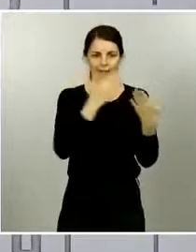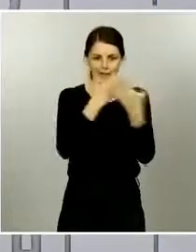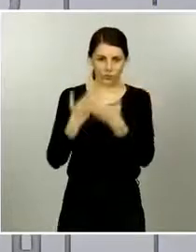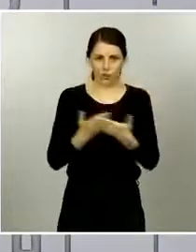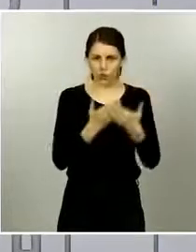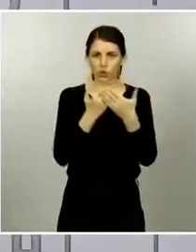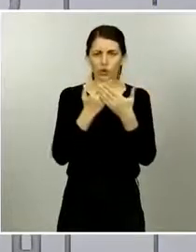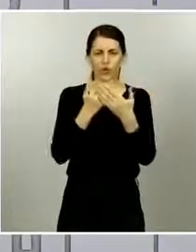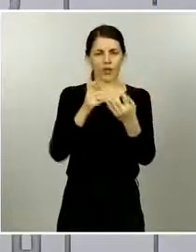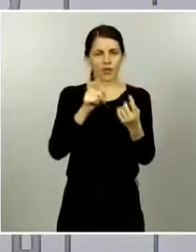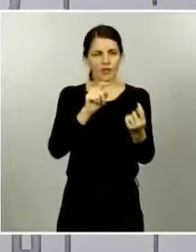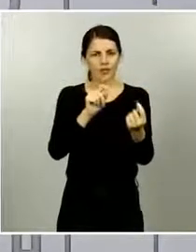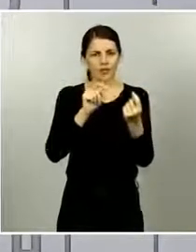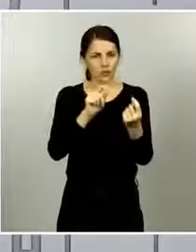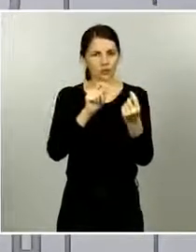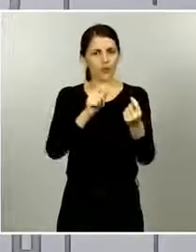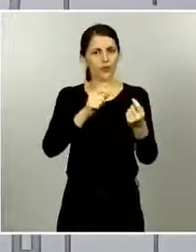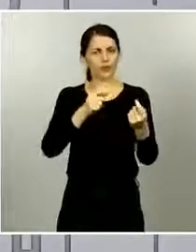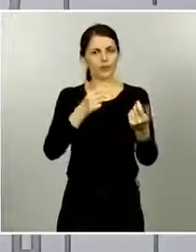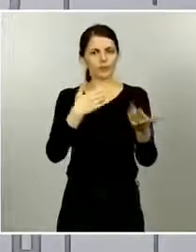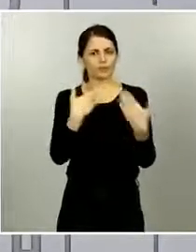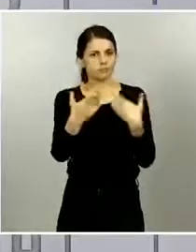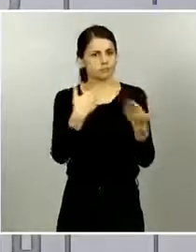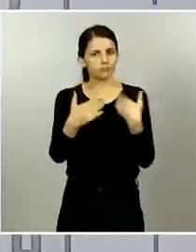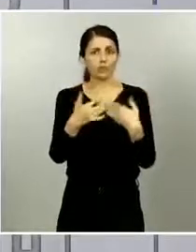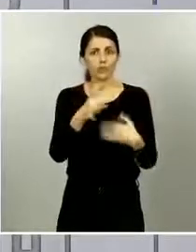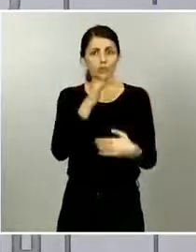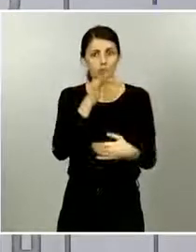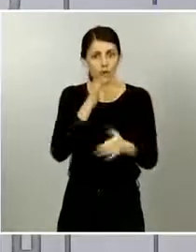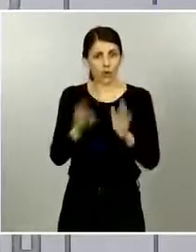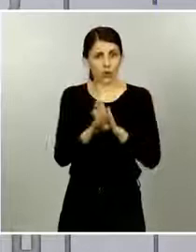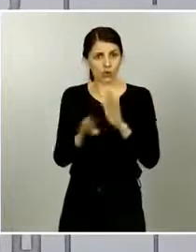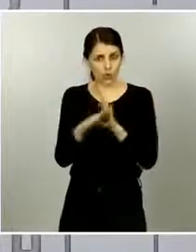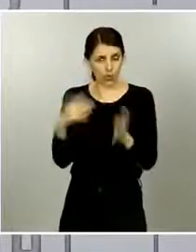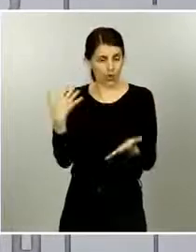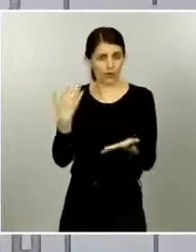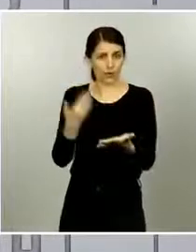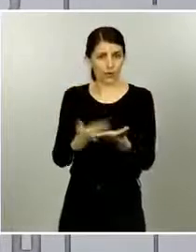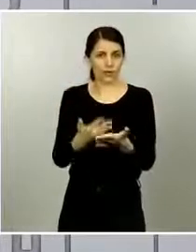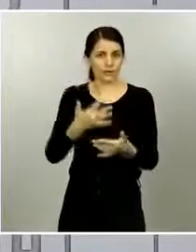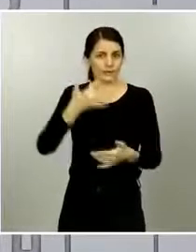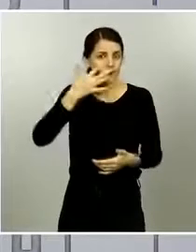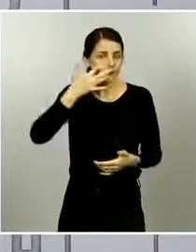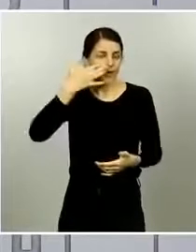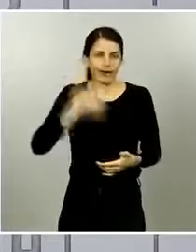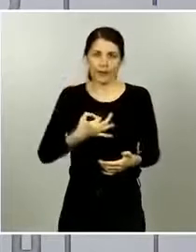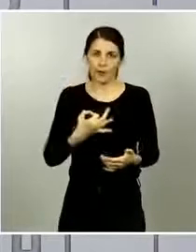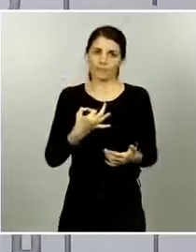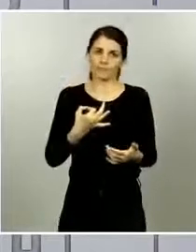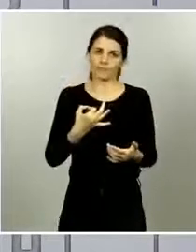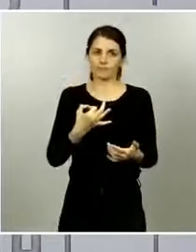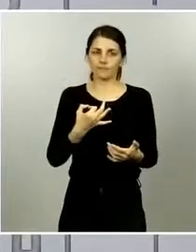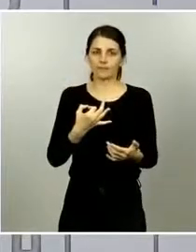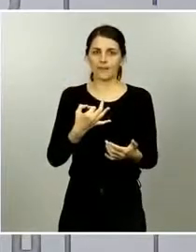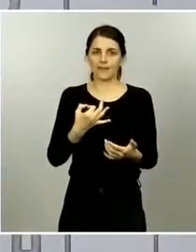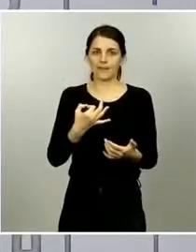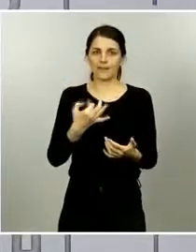los estudios y las informaciones y las discusiones siguen todavía en este momento no creo que hasta